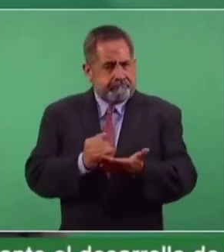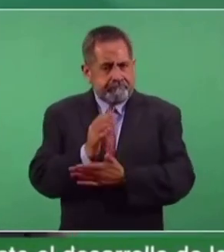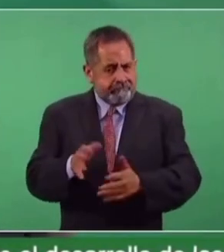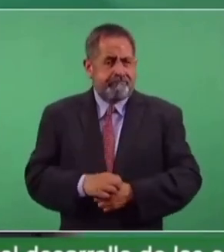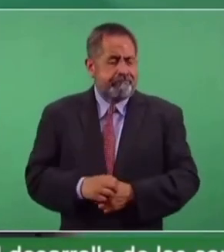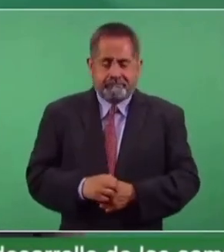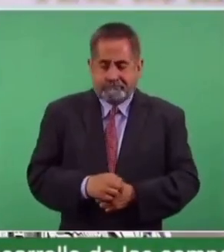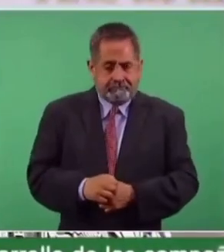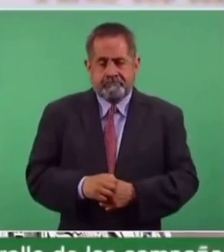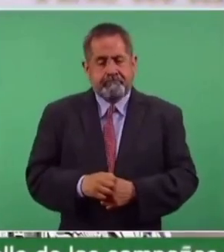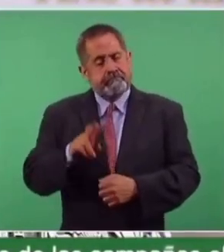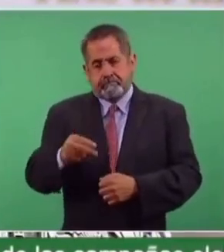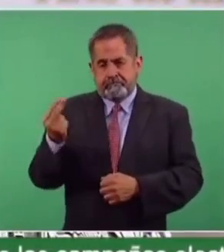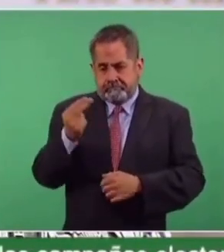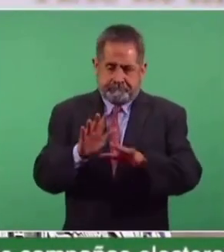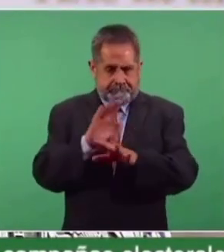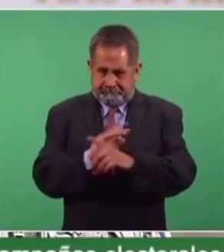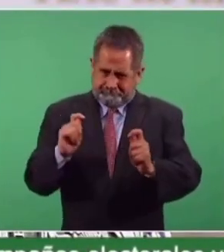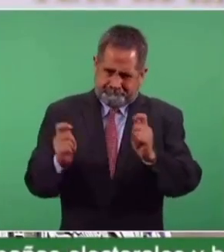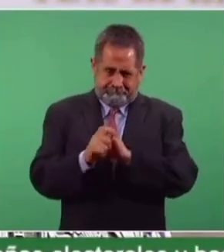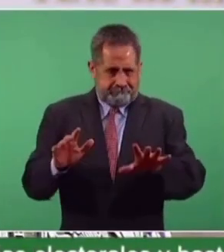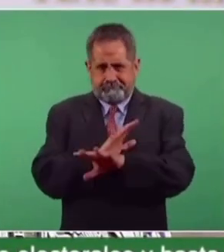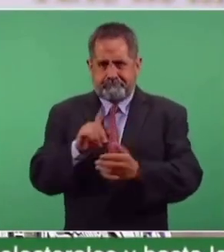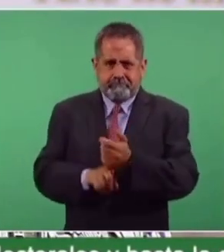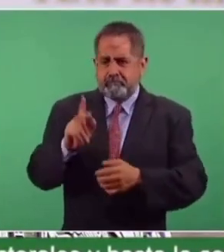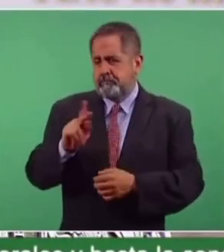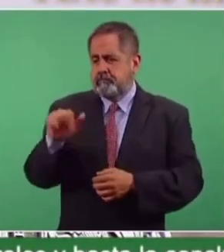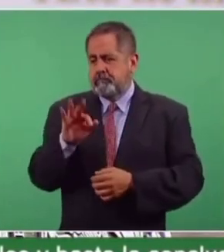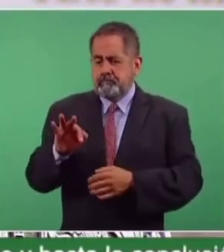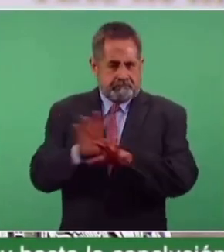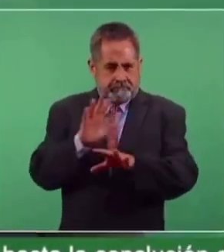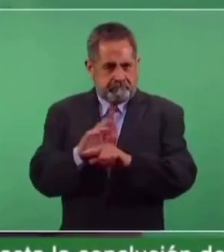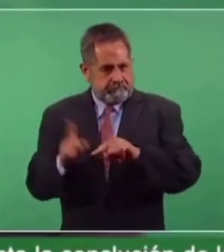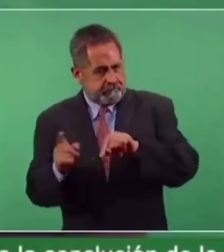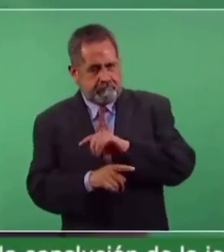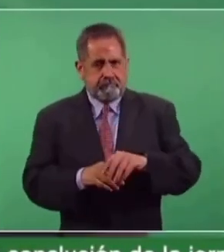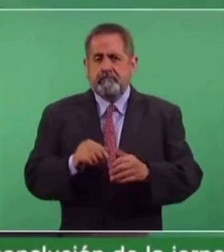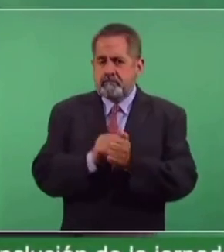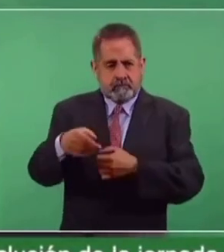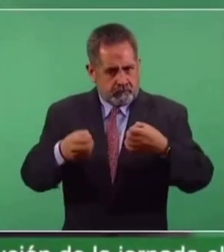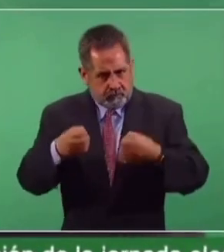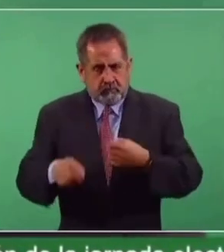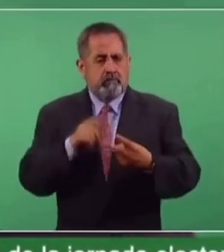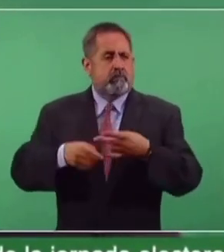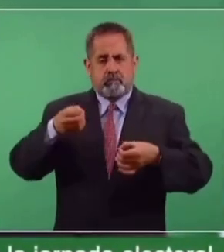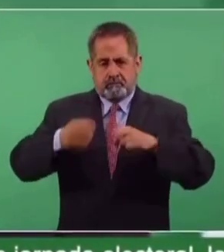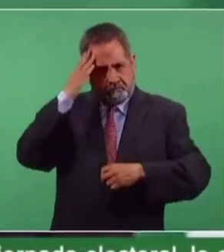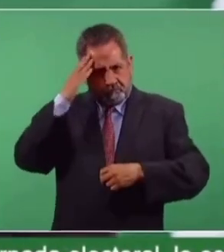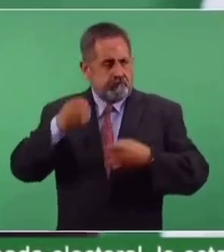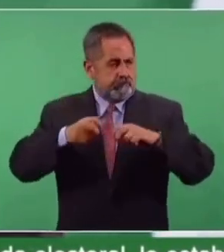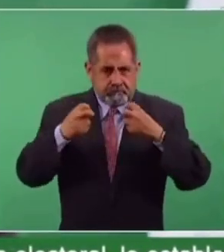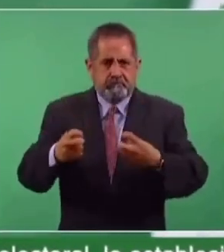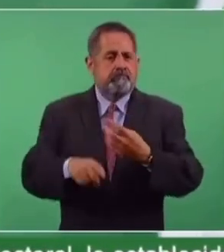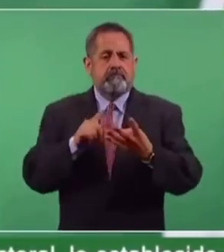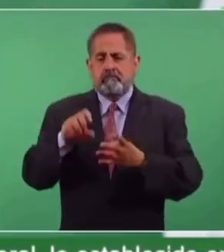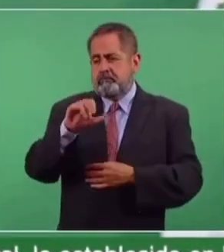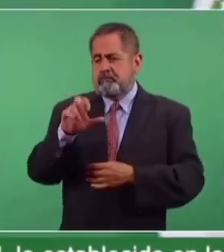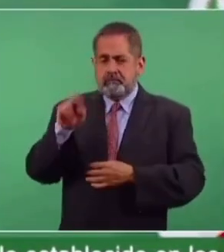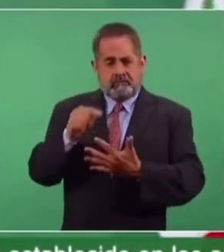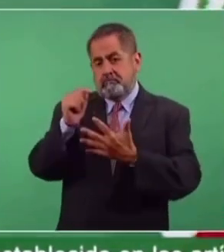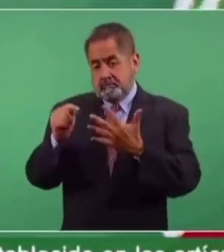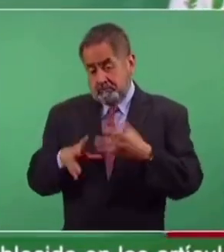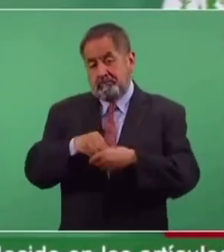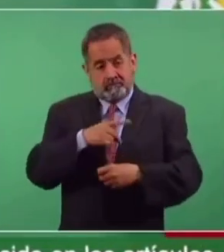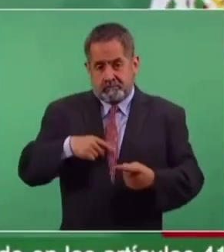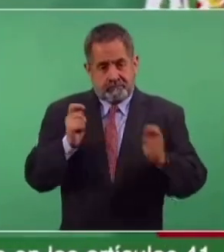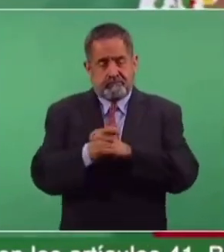Entonces, sí se requiere una renovación del Poder Judicial, esto tiene que ver con jueces, tiene que ver con magistrados, tiene que ver con ministros, tiene que ver con la Suprema Corte de Justicia